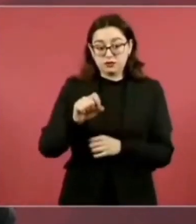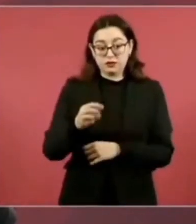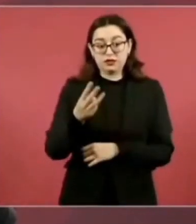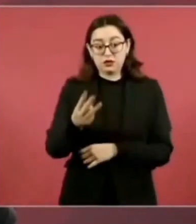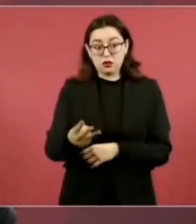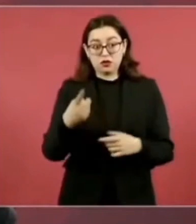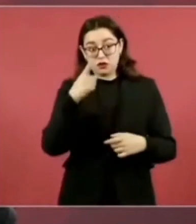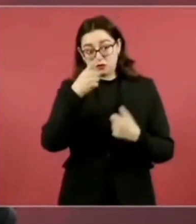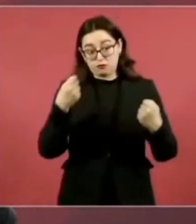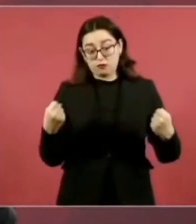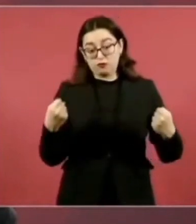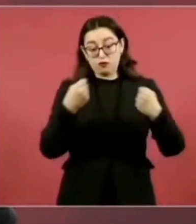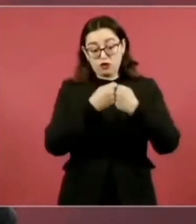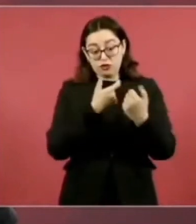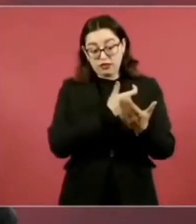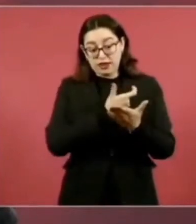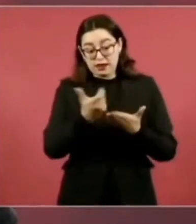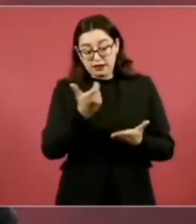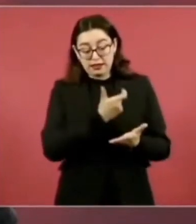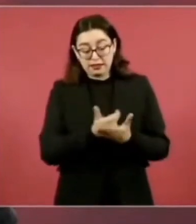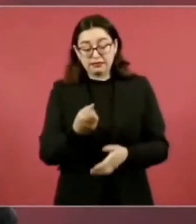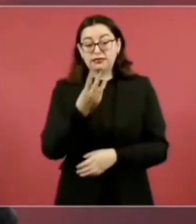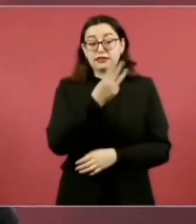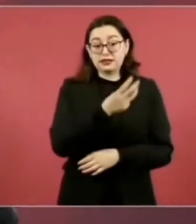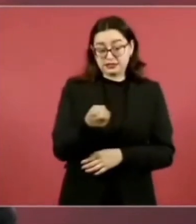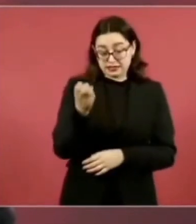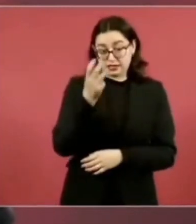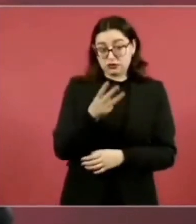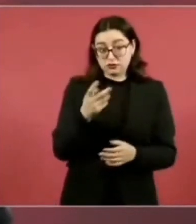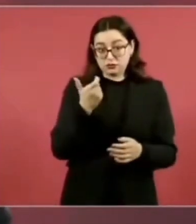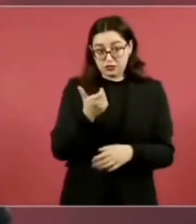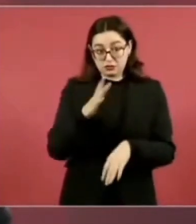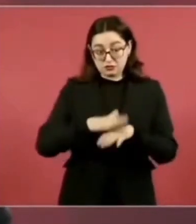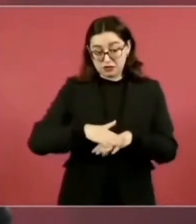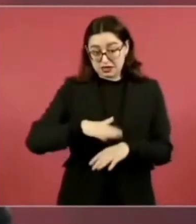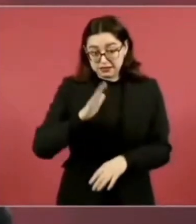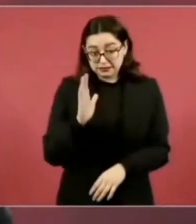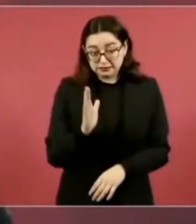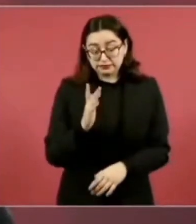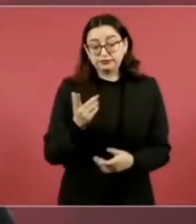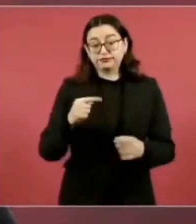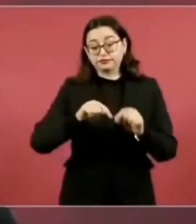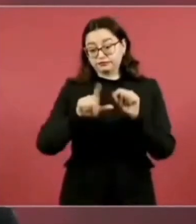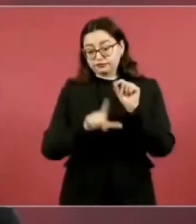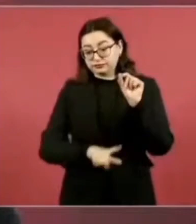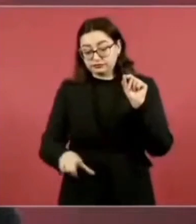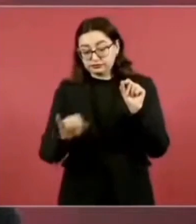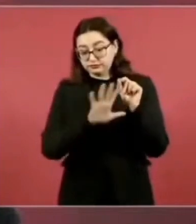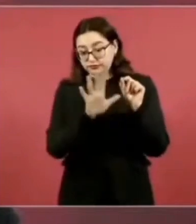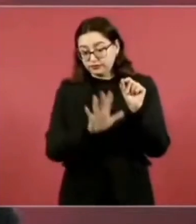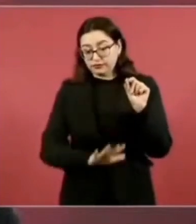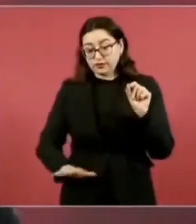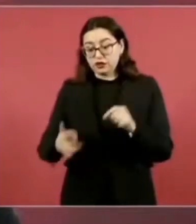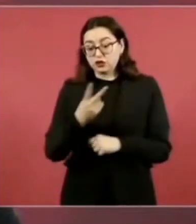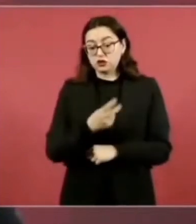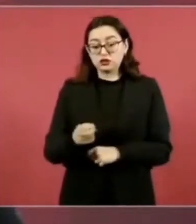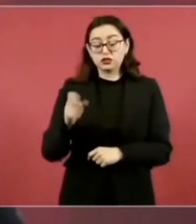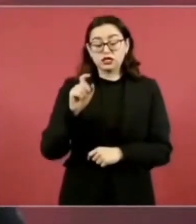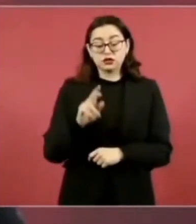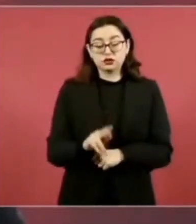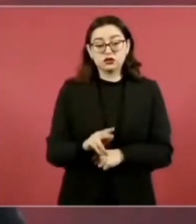.89 pesos diarios en la sola zona libre de la frontera norte y de 248.93